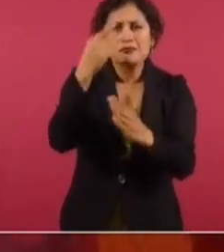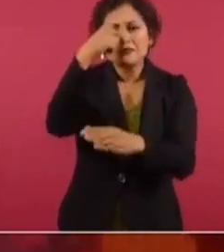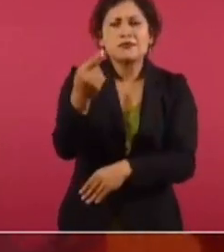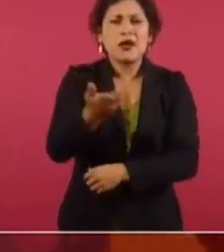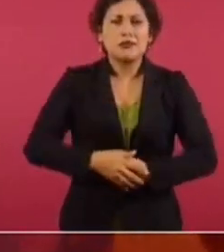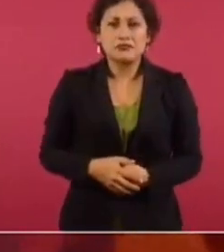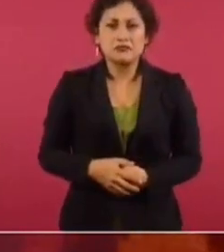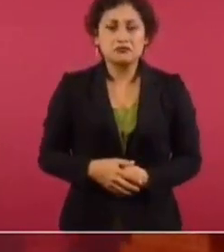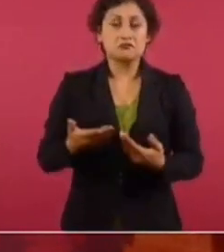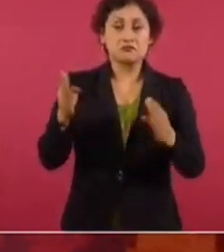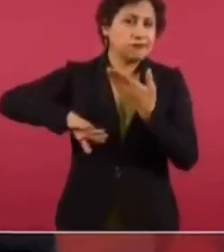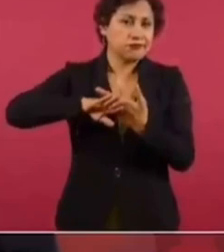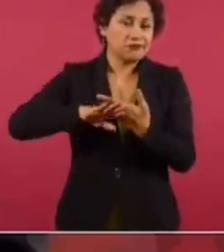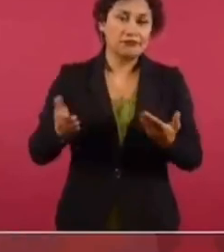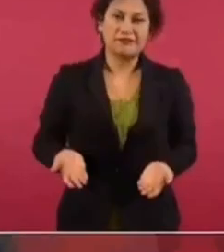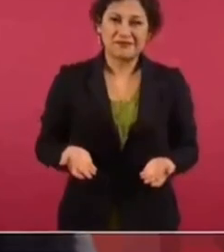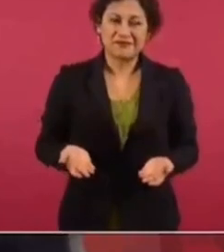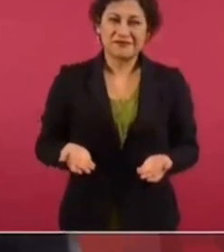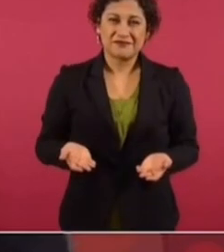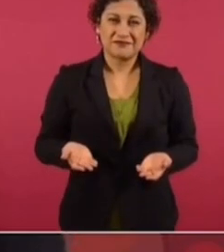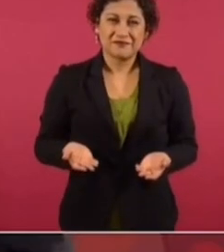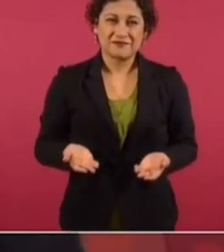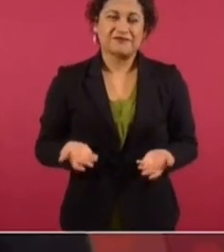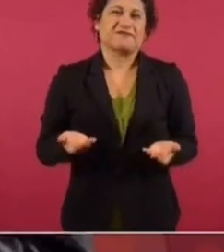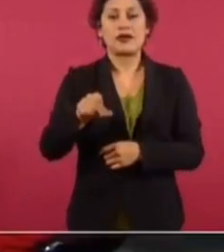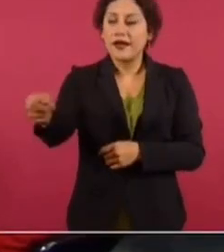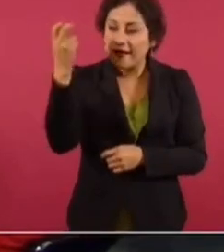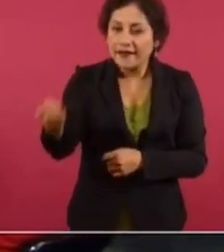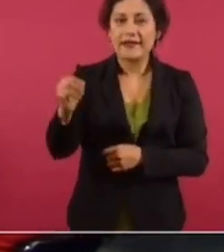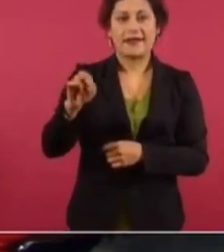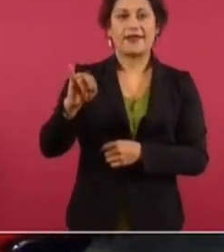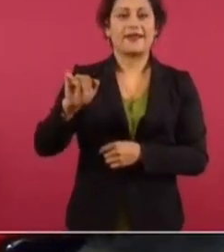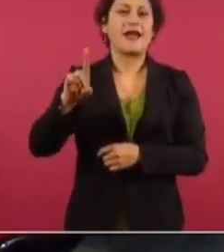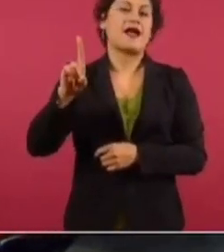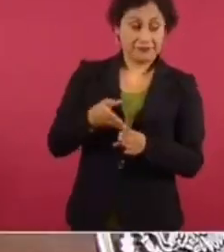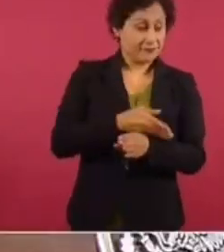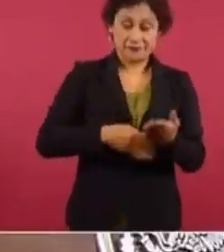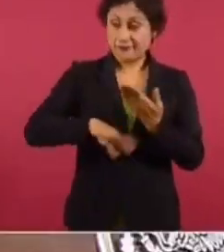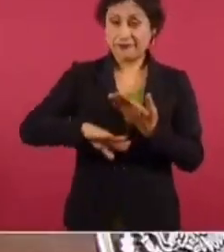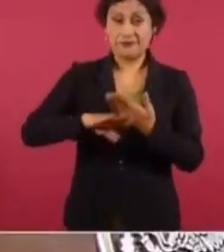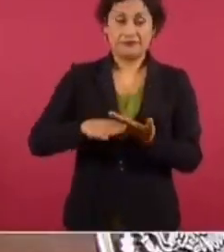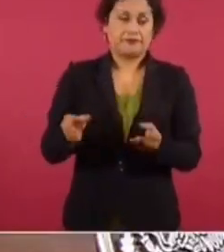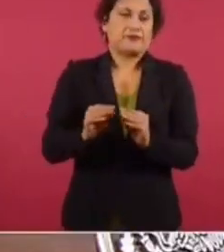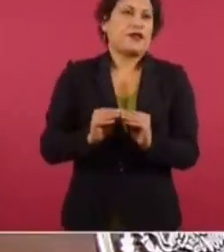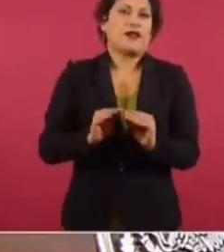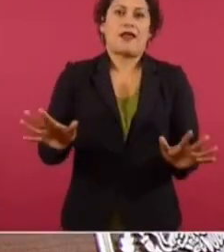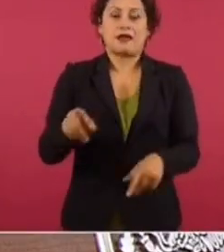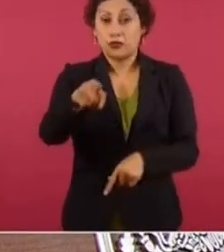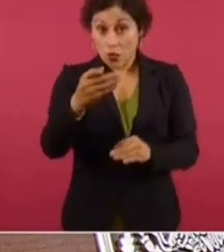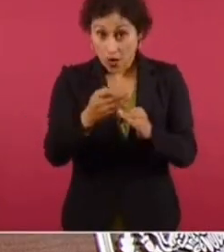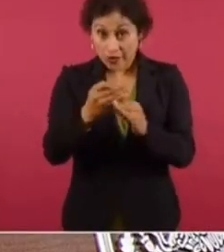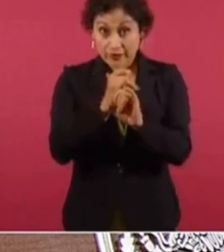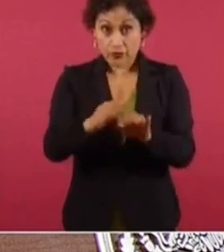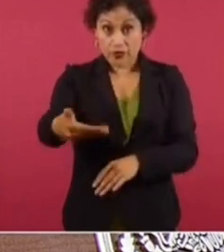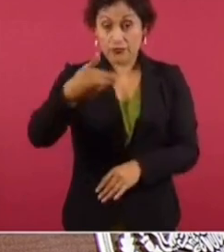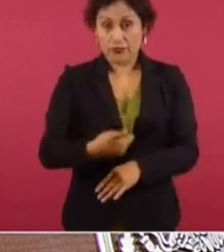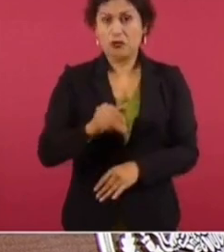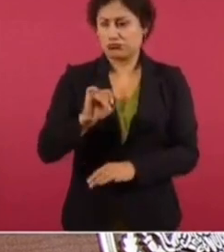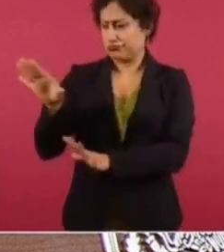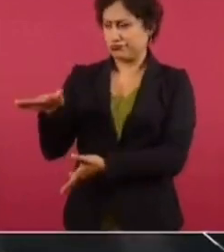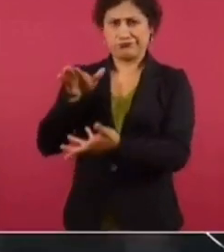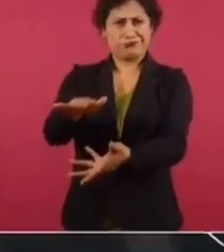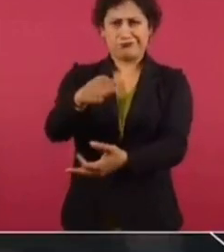Espiarlo. Si son predecibles. Es como Riva Palacio, Pablo y García. Y desde luego la información que tú estás pidiendo, que te entreguen todo.